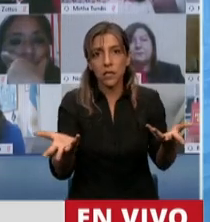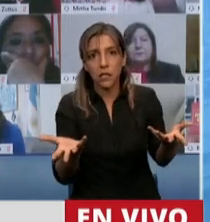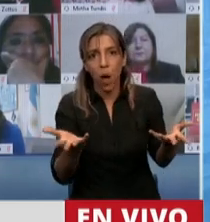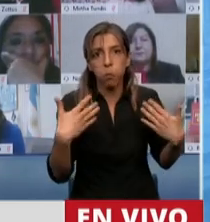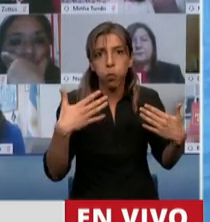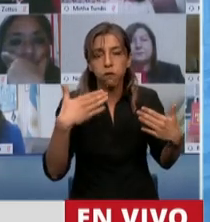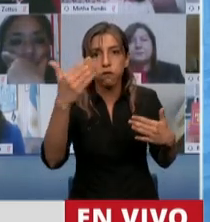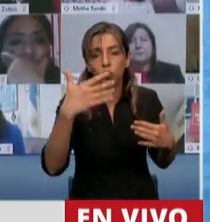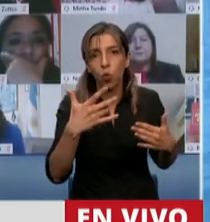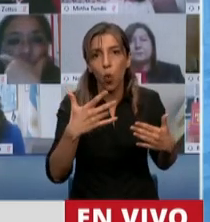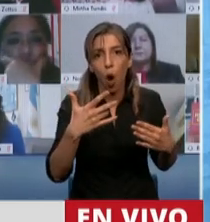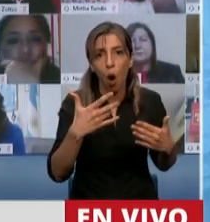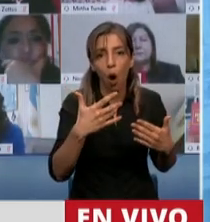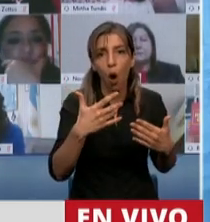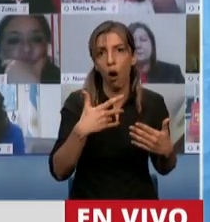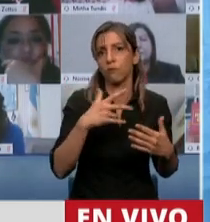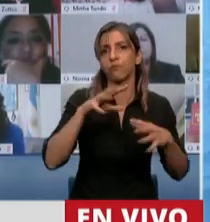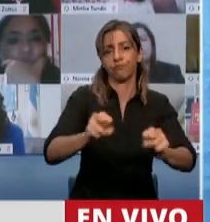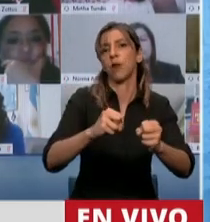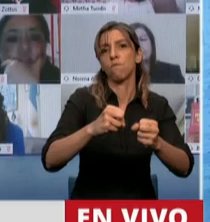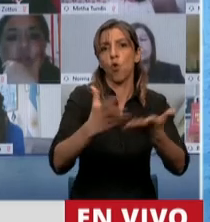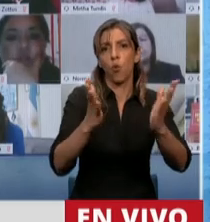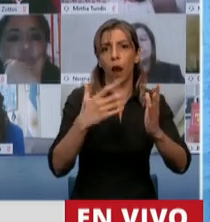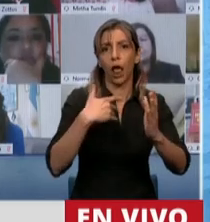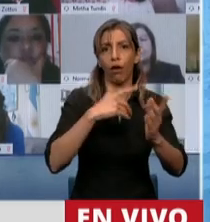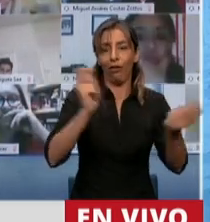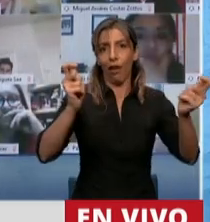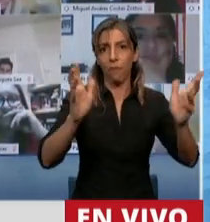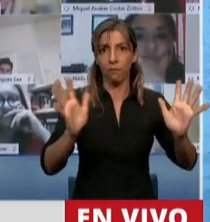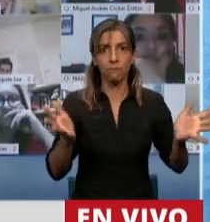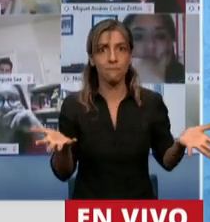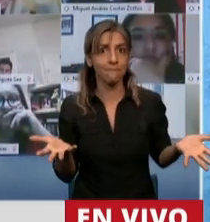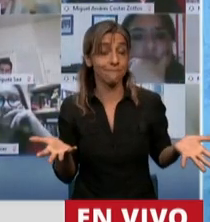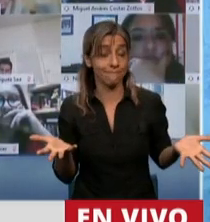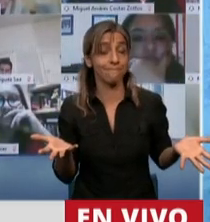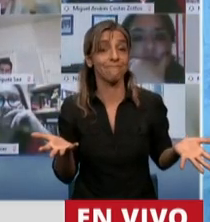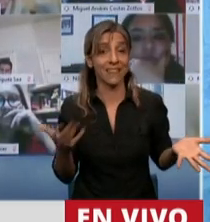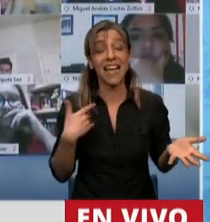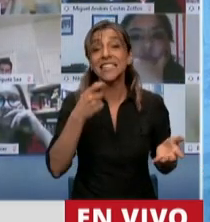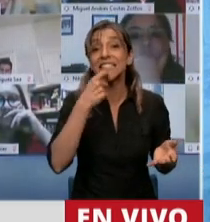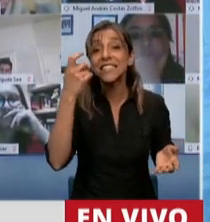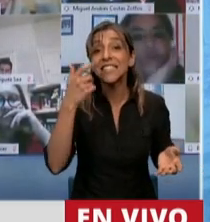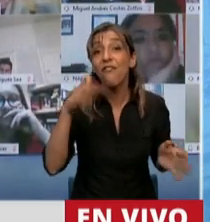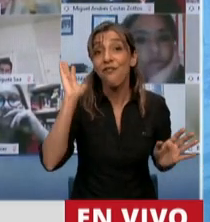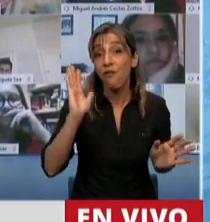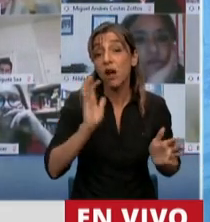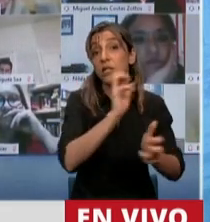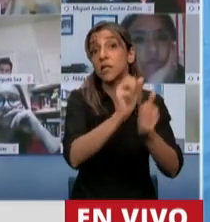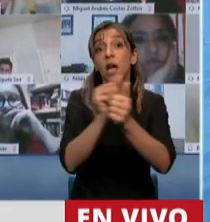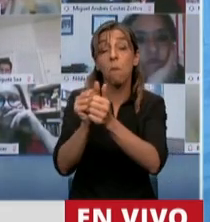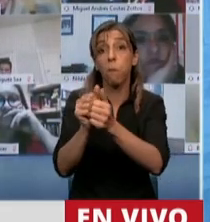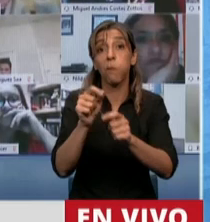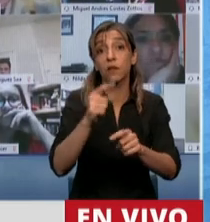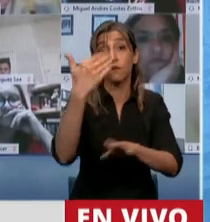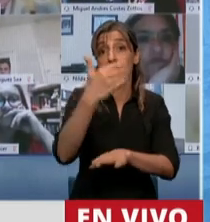competencia. ¿Por qué? Porque si son empresas de servicios públicos en competencia cuando quieran aumentar sus precios, que nadie se los